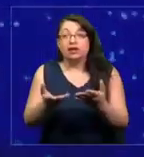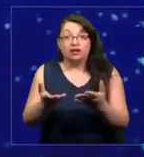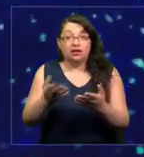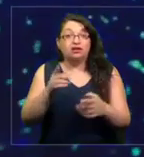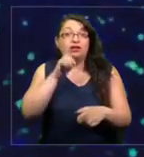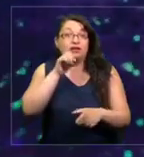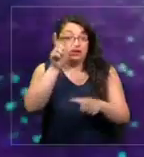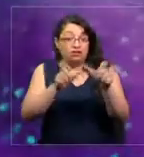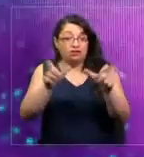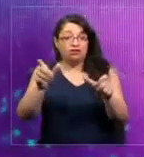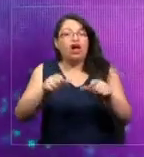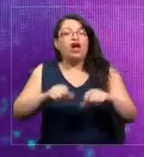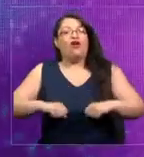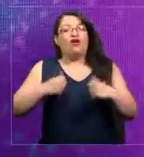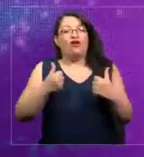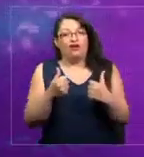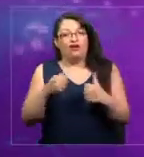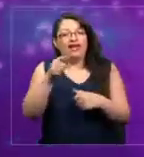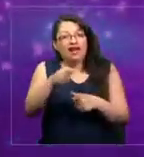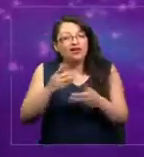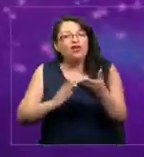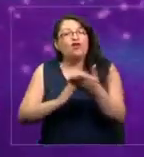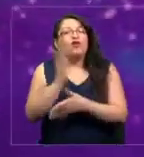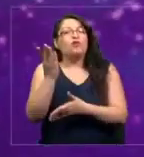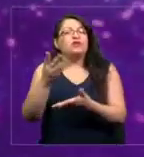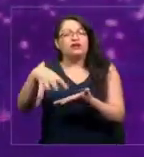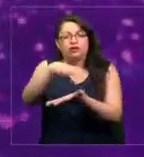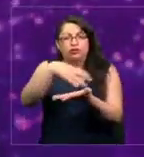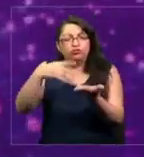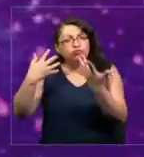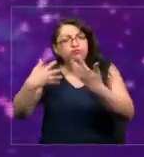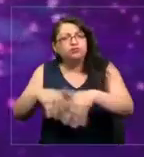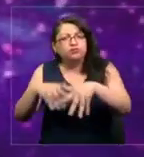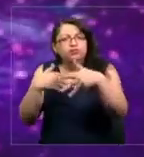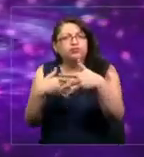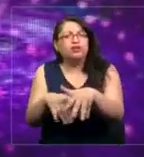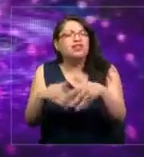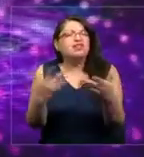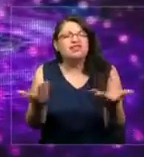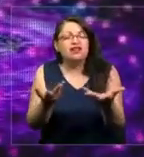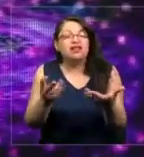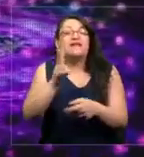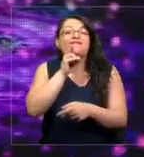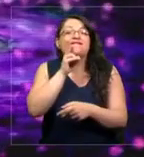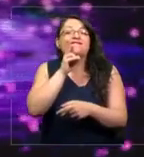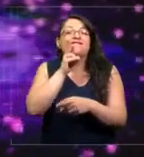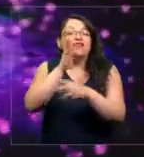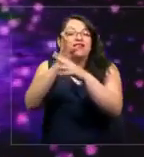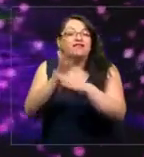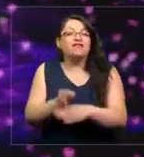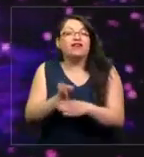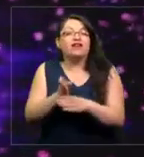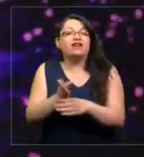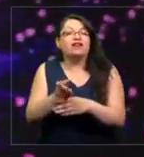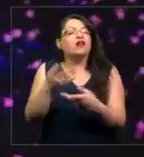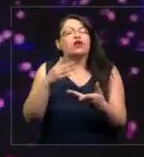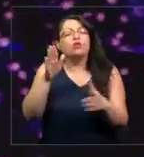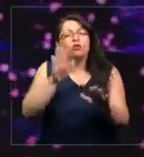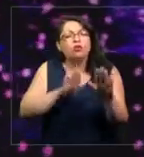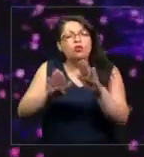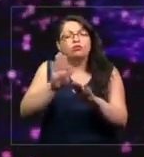los jóvenes que comenzaron a salir a las ciudades en un movimiento de Viernes por Nuestro Futuro, Fridays for Future,